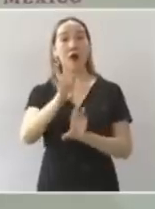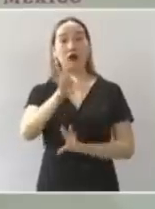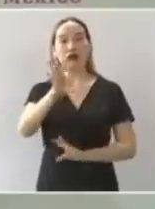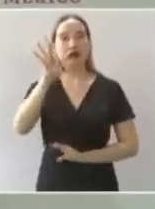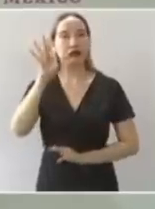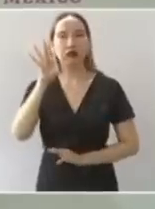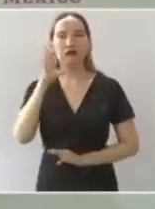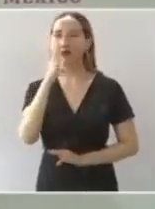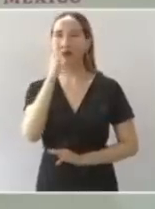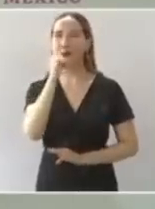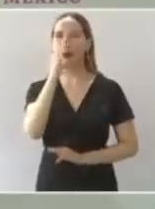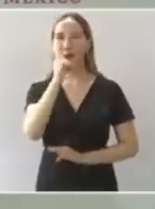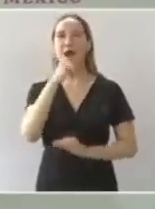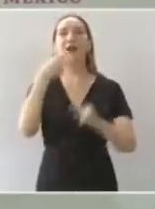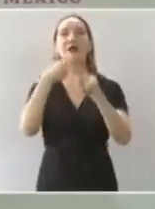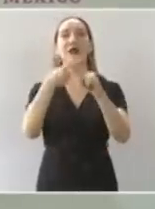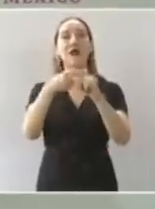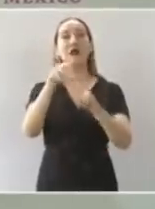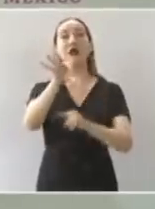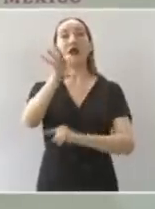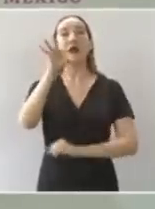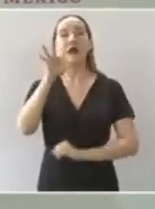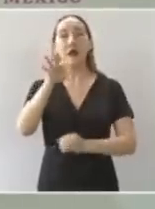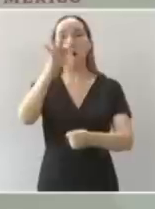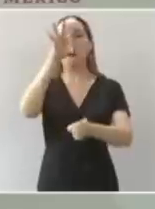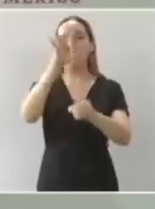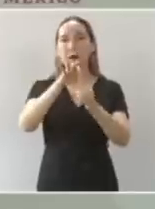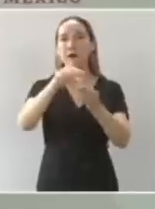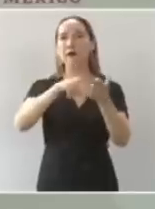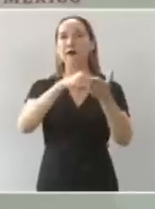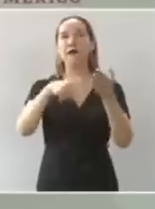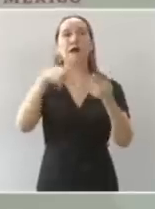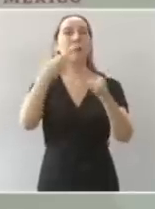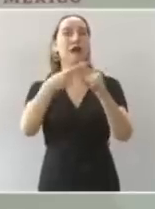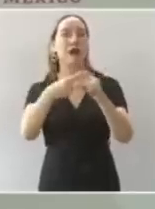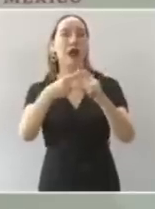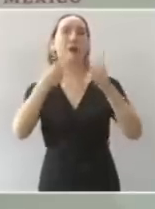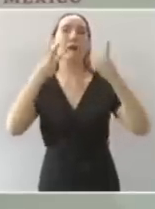va a dar el pueblo, que es el que manda en la democracia.